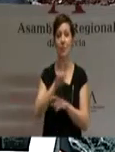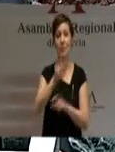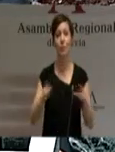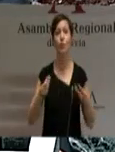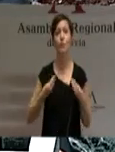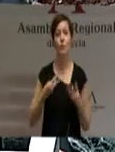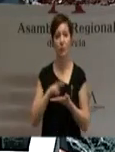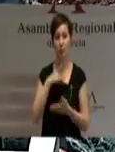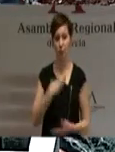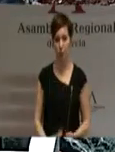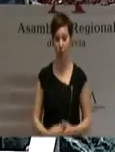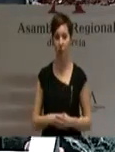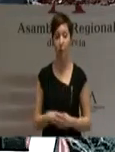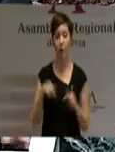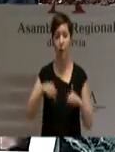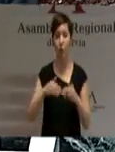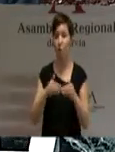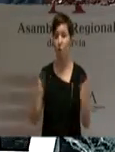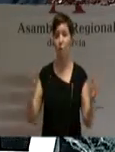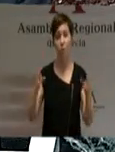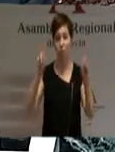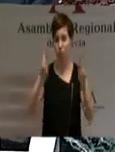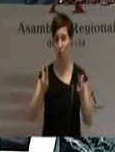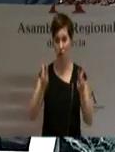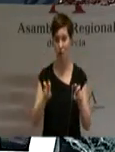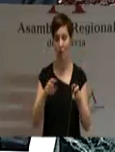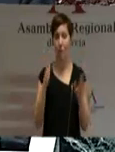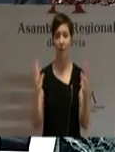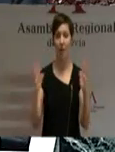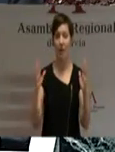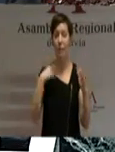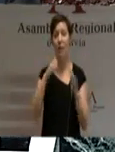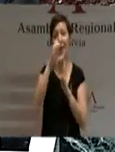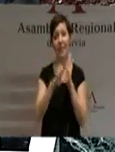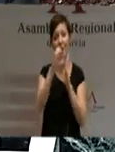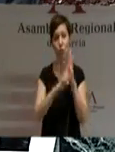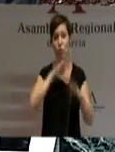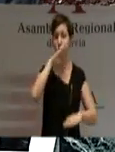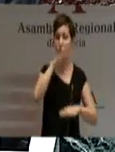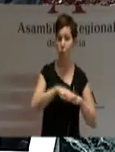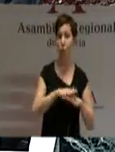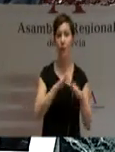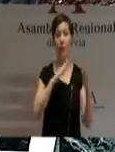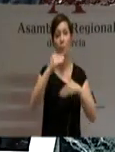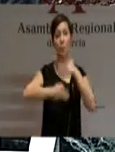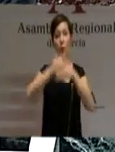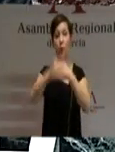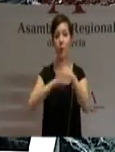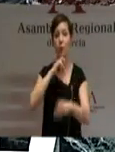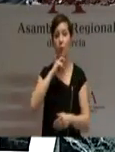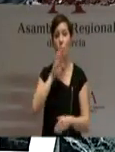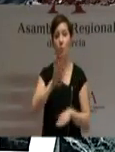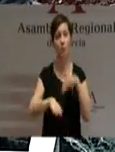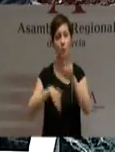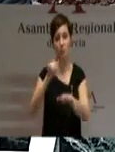Inauguramos hoy una nueva etapa que comienza poniendo en marcha los mecanismos estatutarios que propician el cambio de la presidencia de Gobierno,